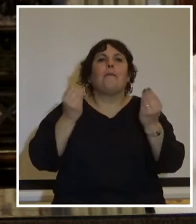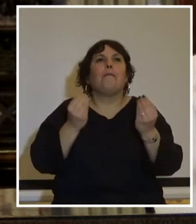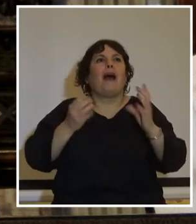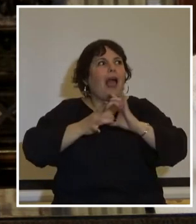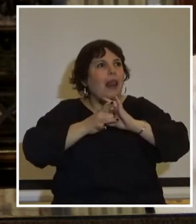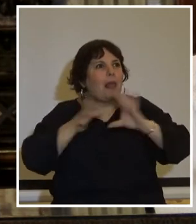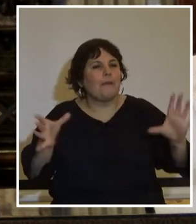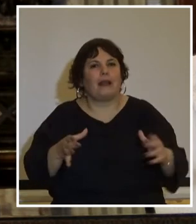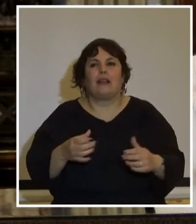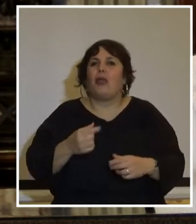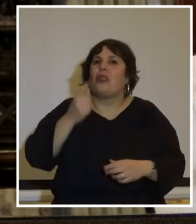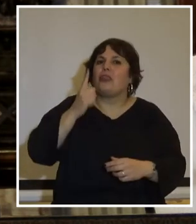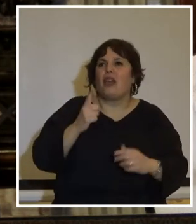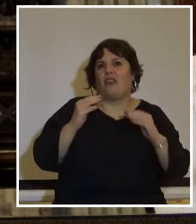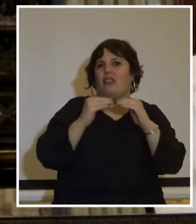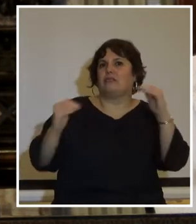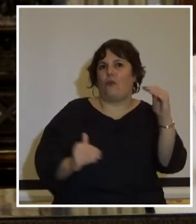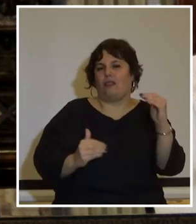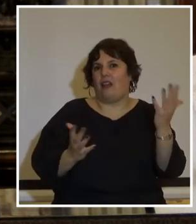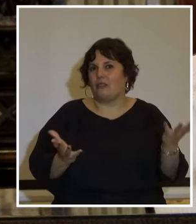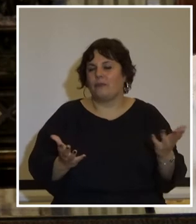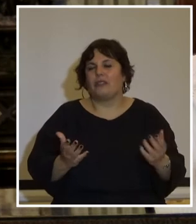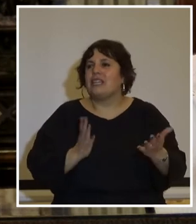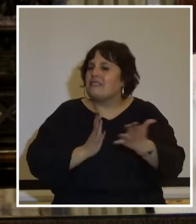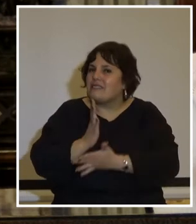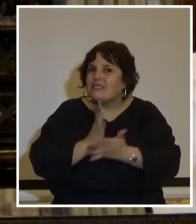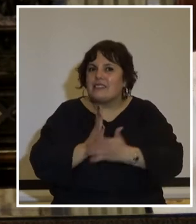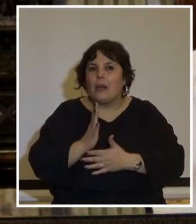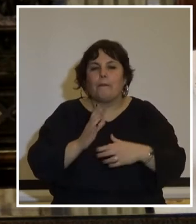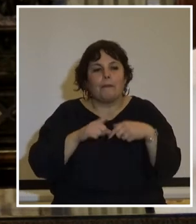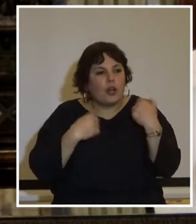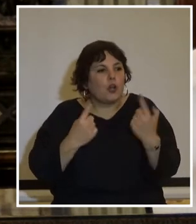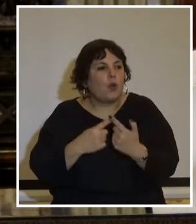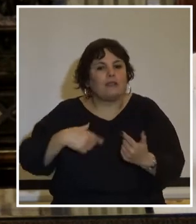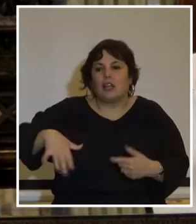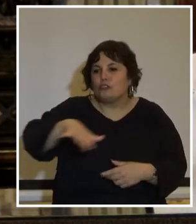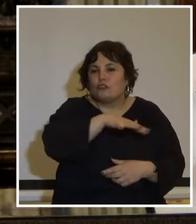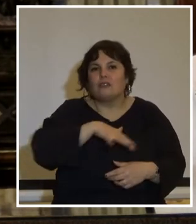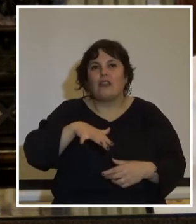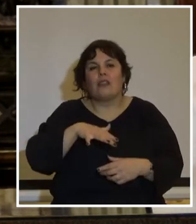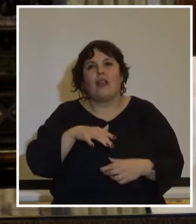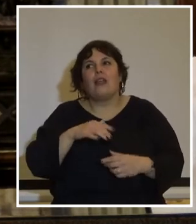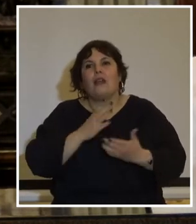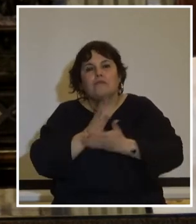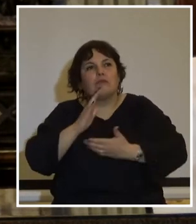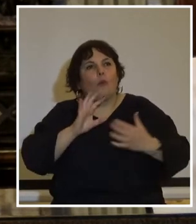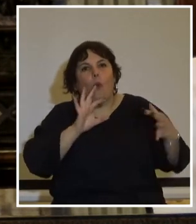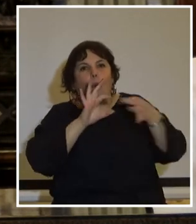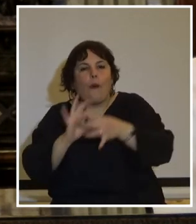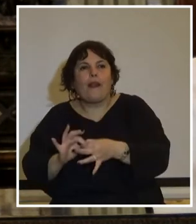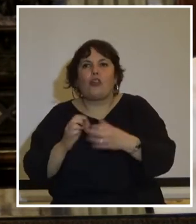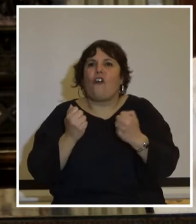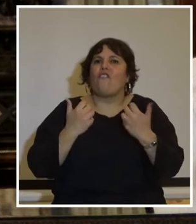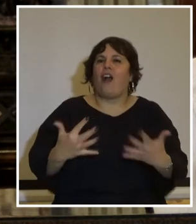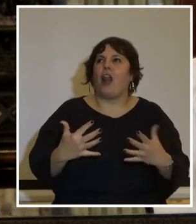libertad tiene que haber desigualdad siempre en nuestra sociedad hemos vinculado los valores